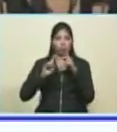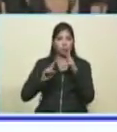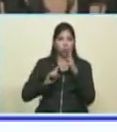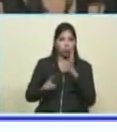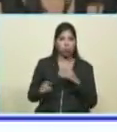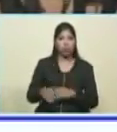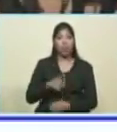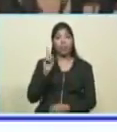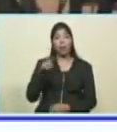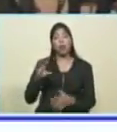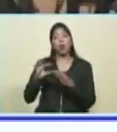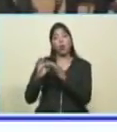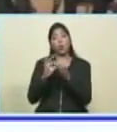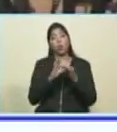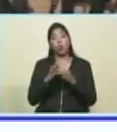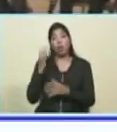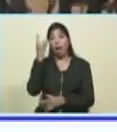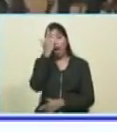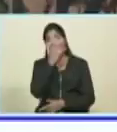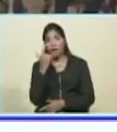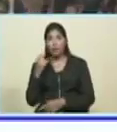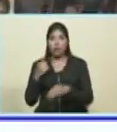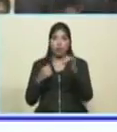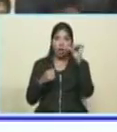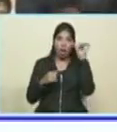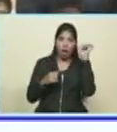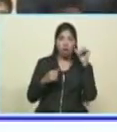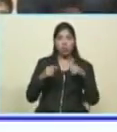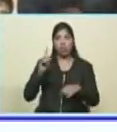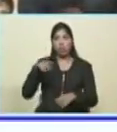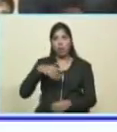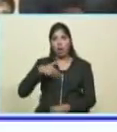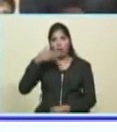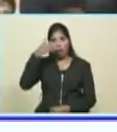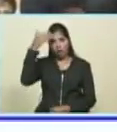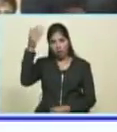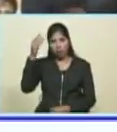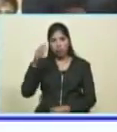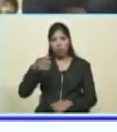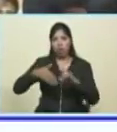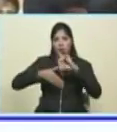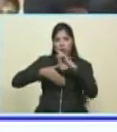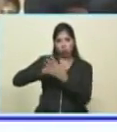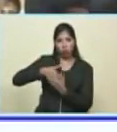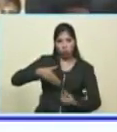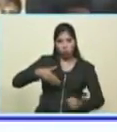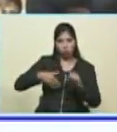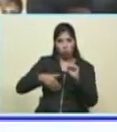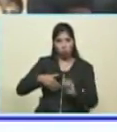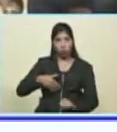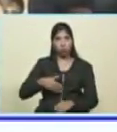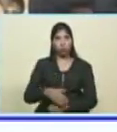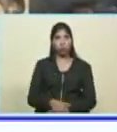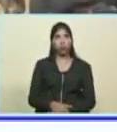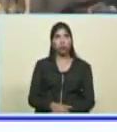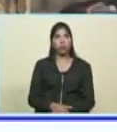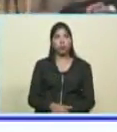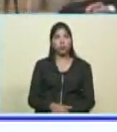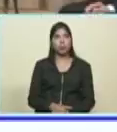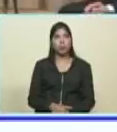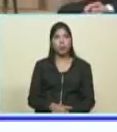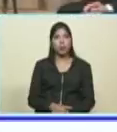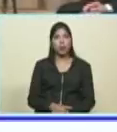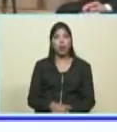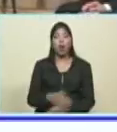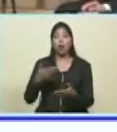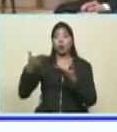alianzas internacionales entre África, América del Sur, el mundo árabe, América del Sur, las relaciones estratégicas con